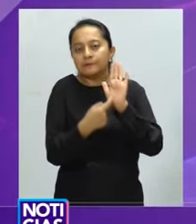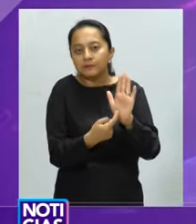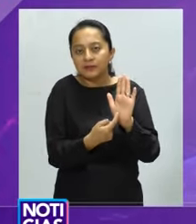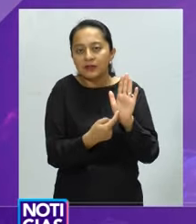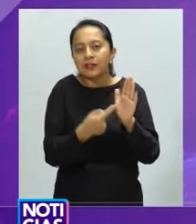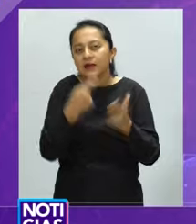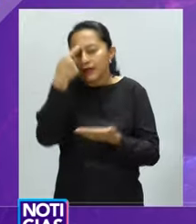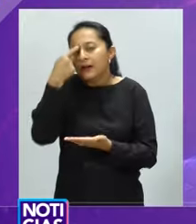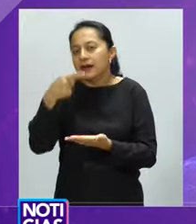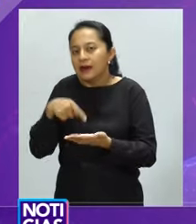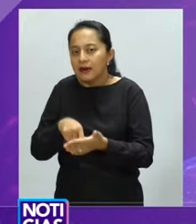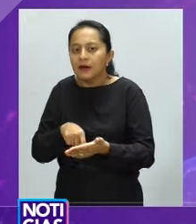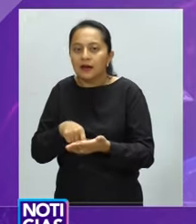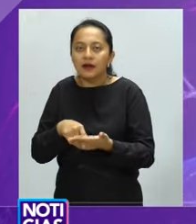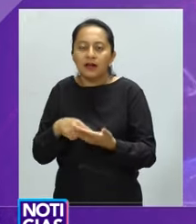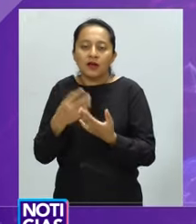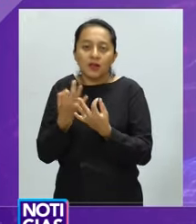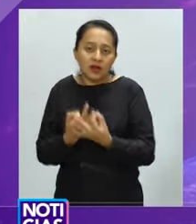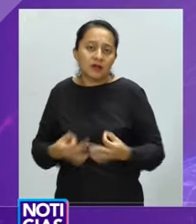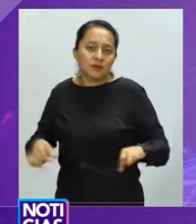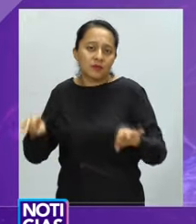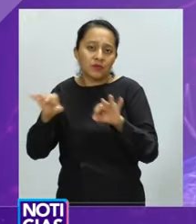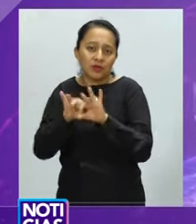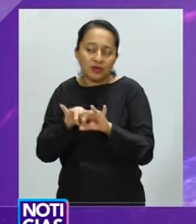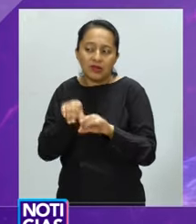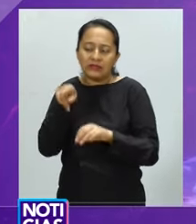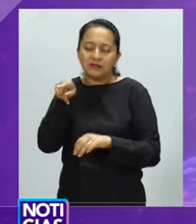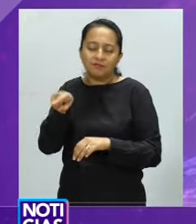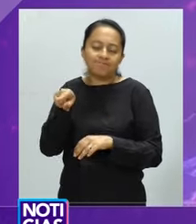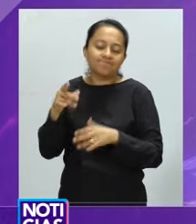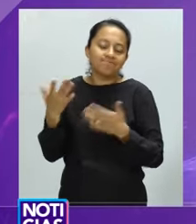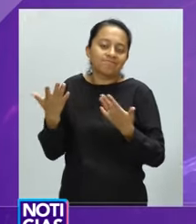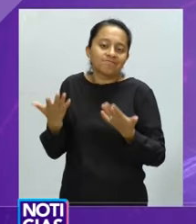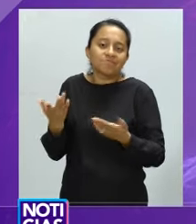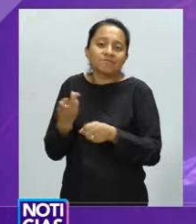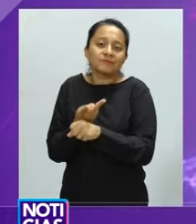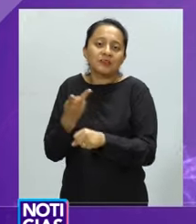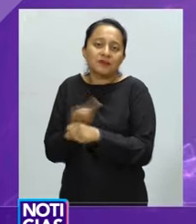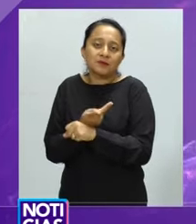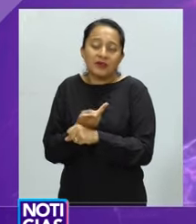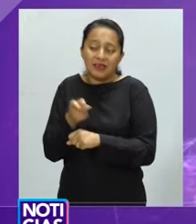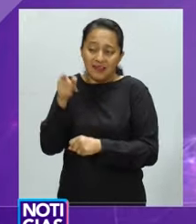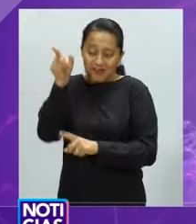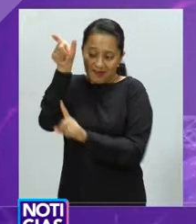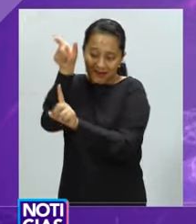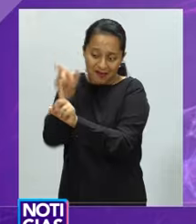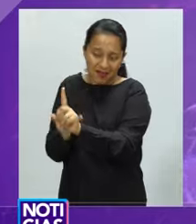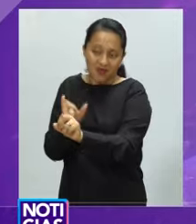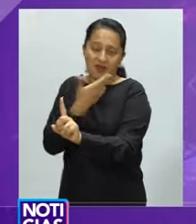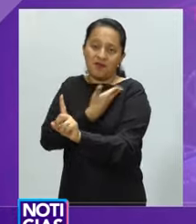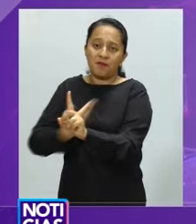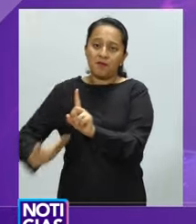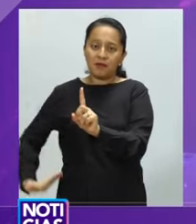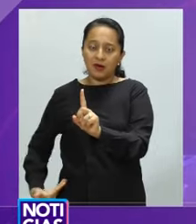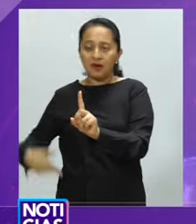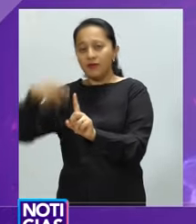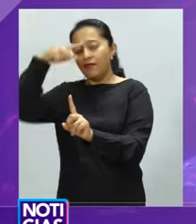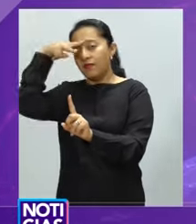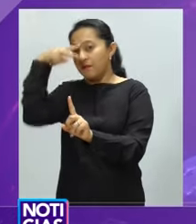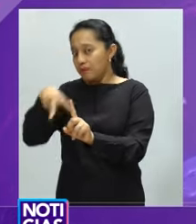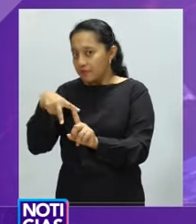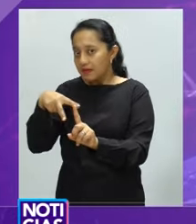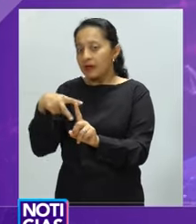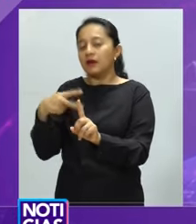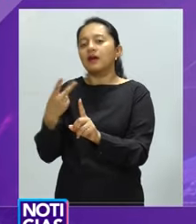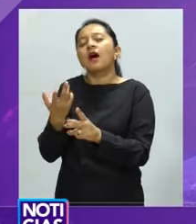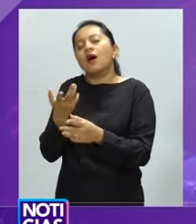de una conducta de esta naturaleza en la figura de quien hoy dirige la presidencia de México y hay quien piensa que no